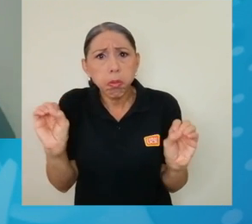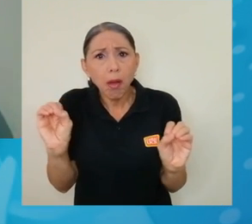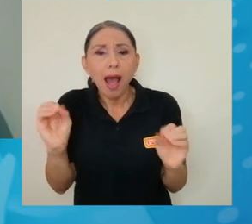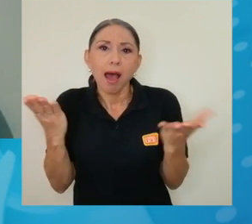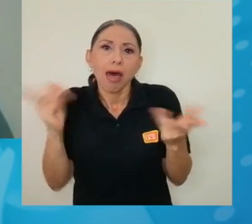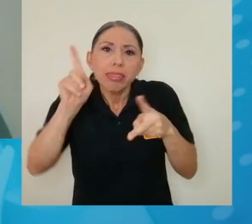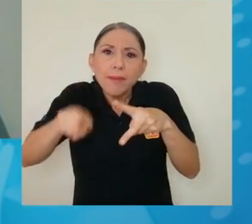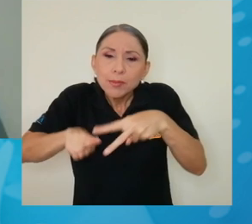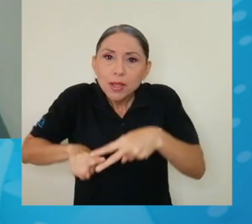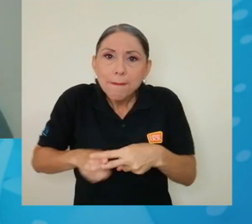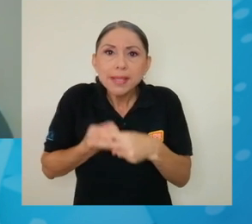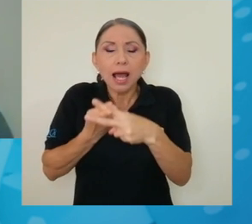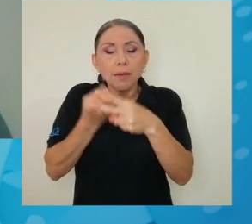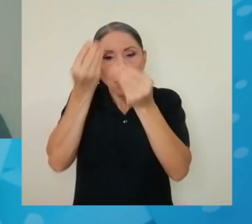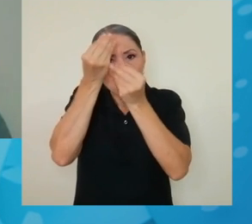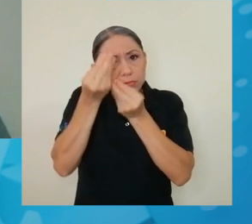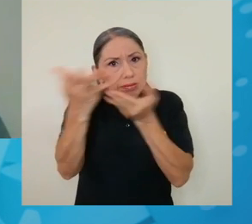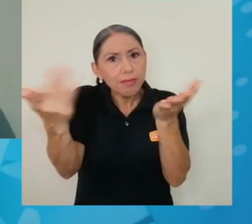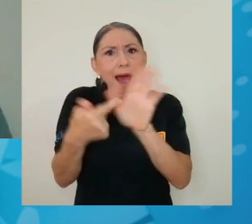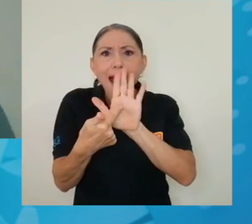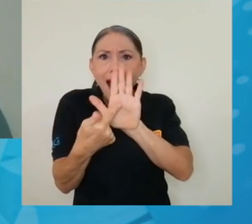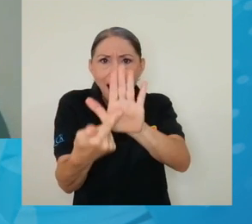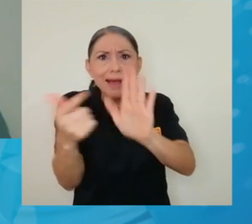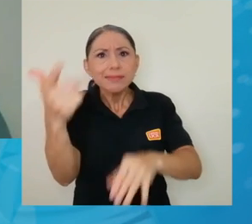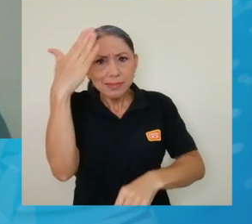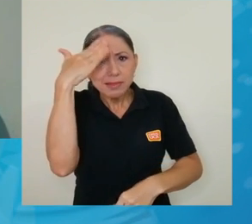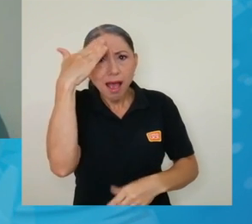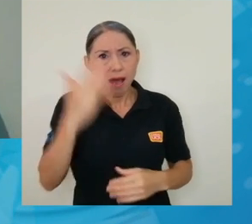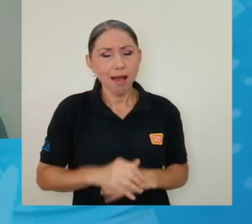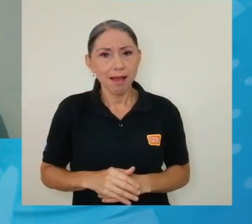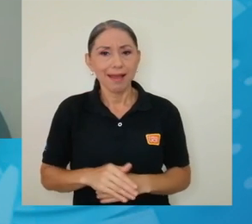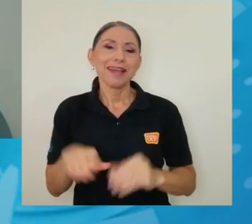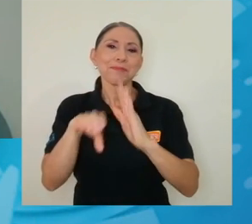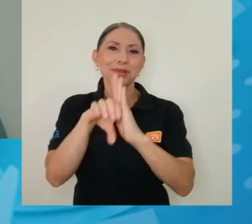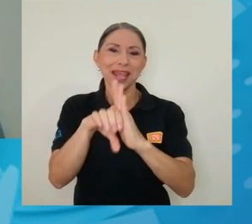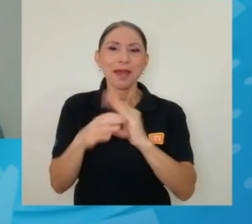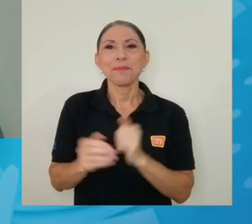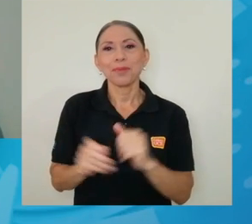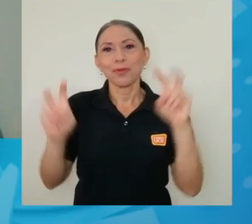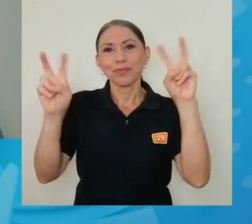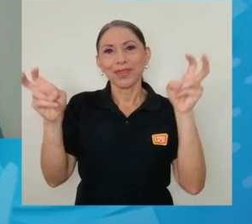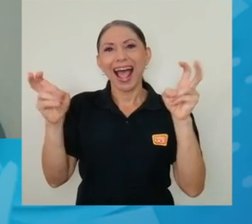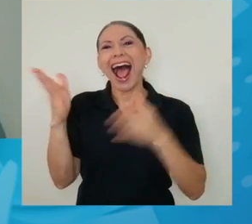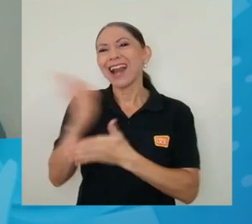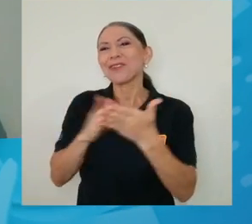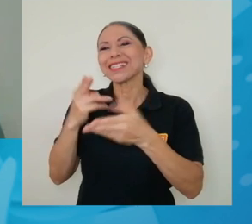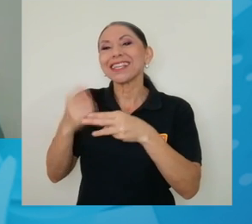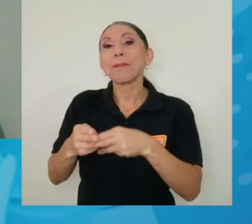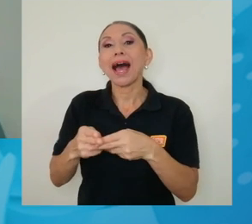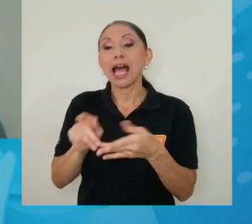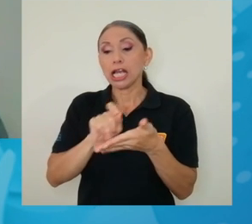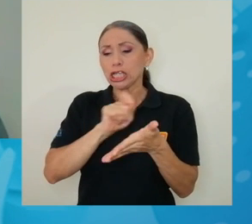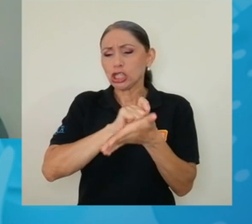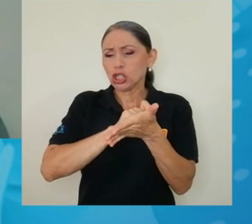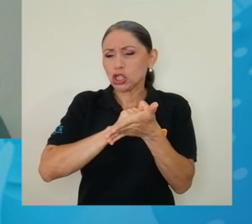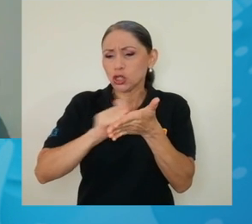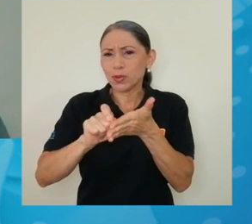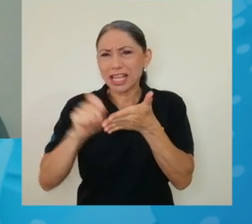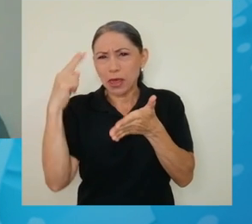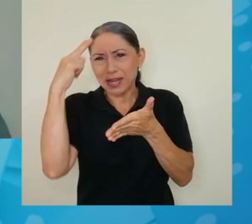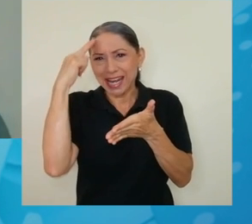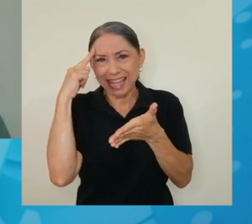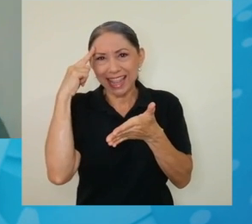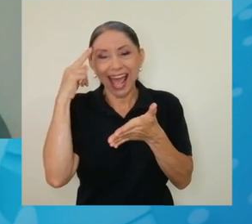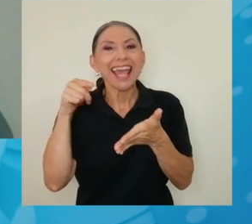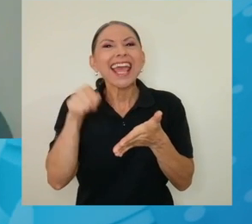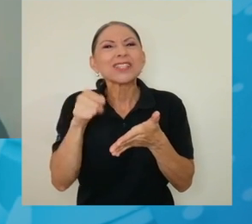Entonces, tenemos que empezar por darla a conocer. De ahí, entonces, secciones como Subrayado y en Negrita, que son